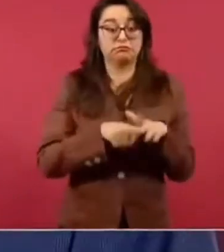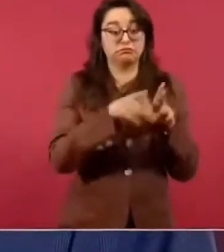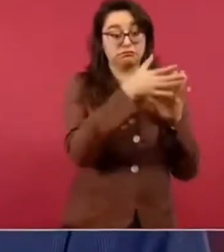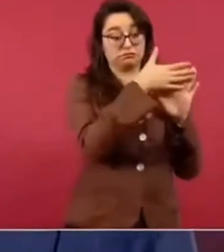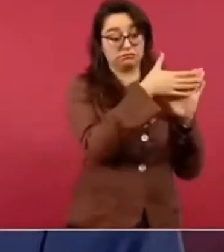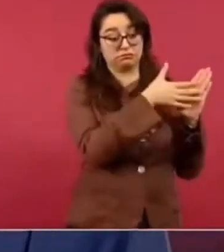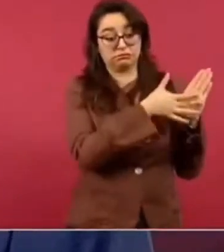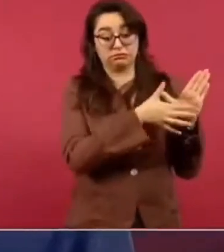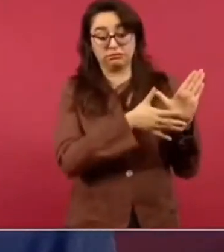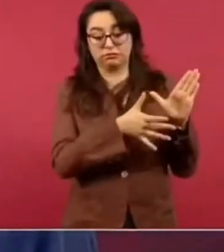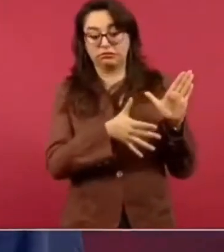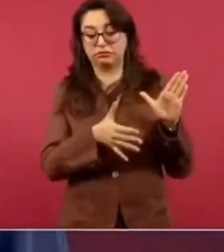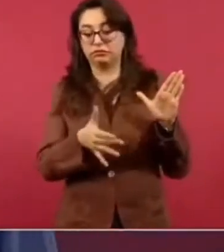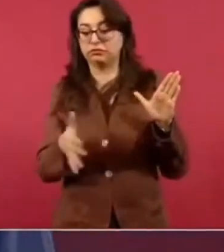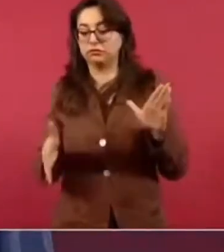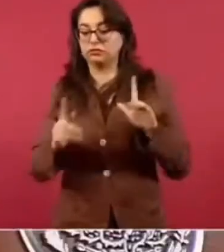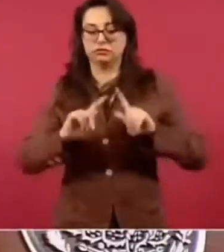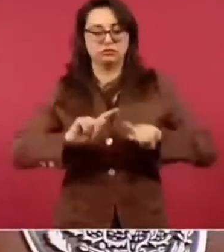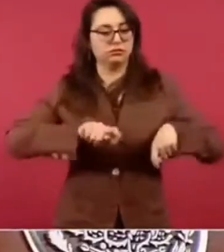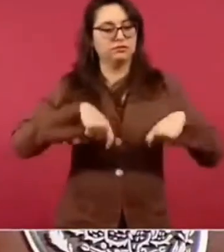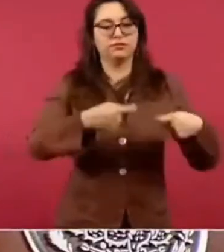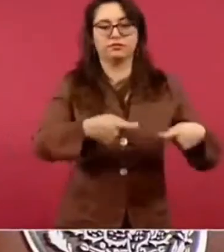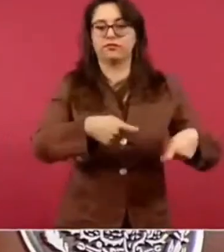al mercado